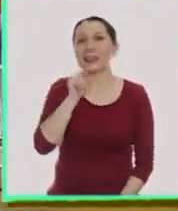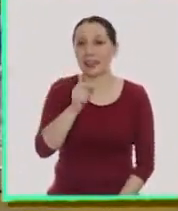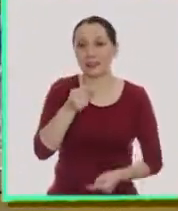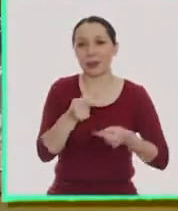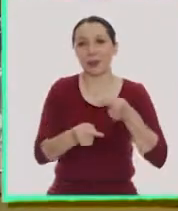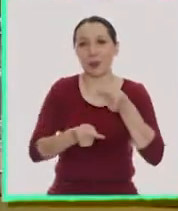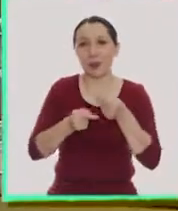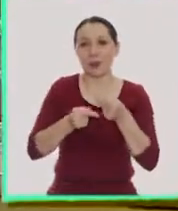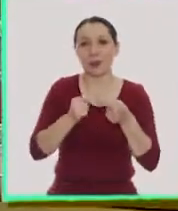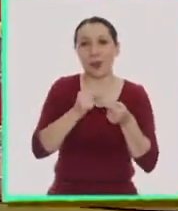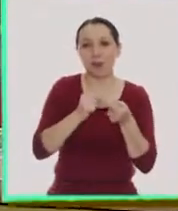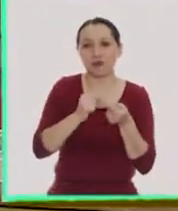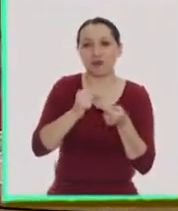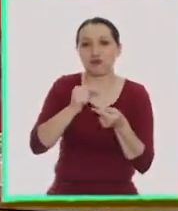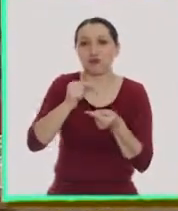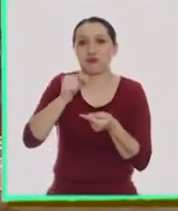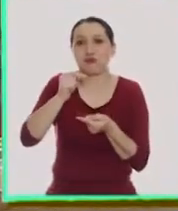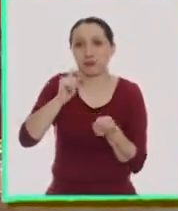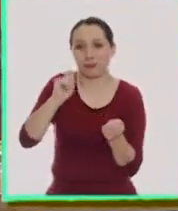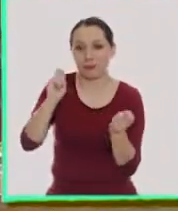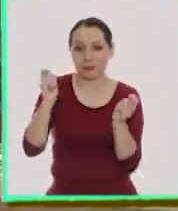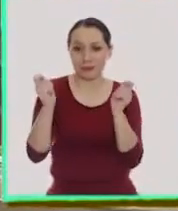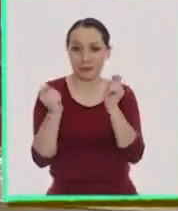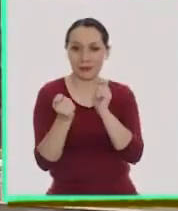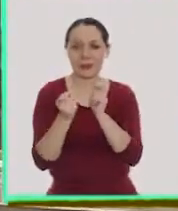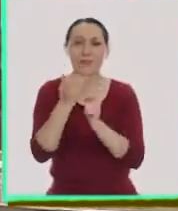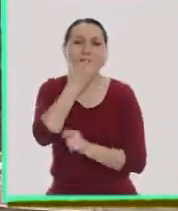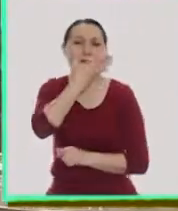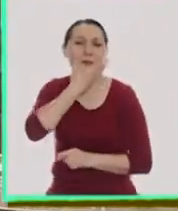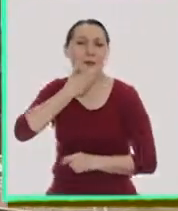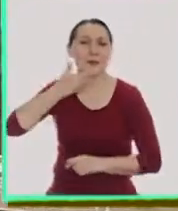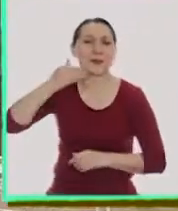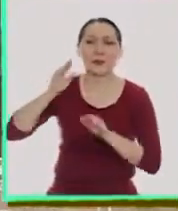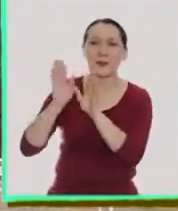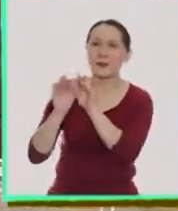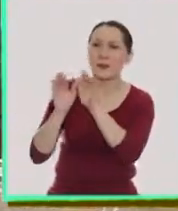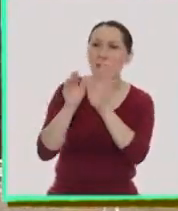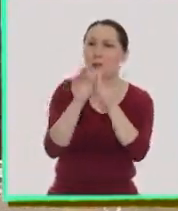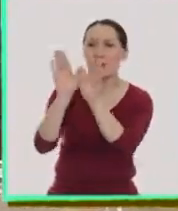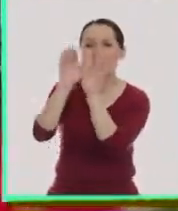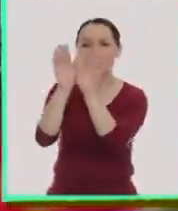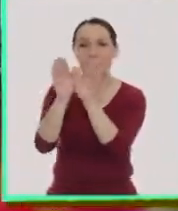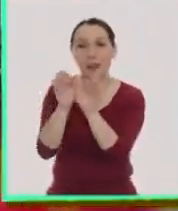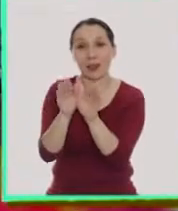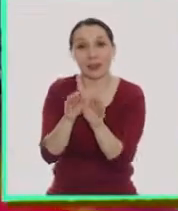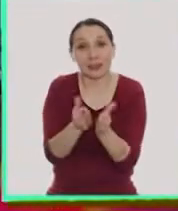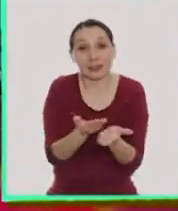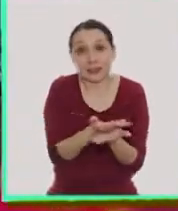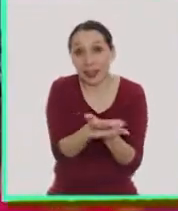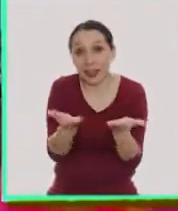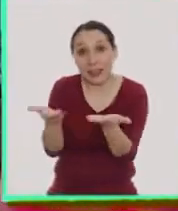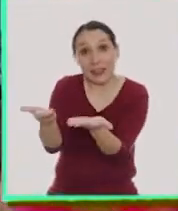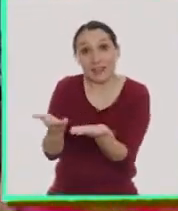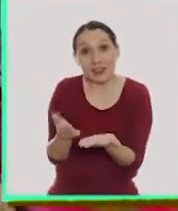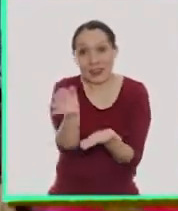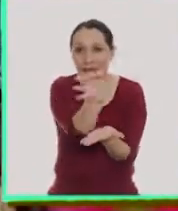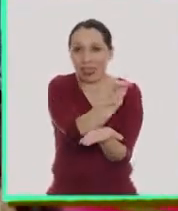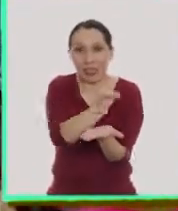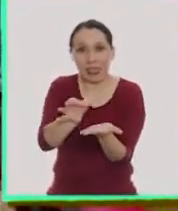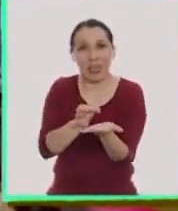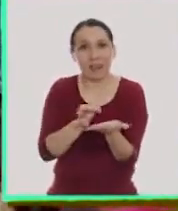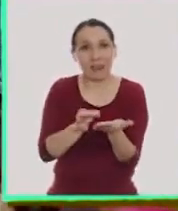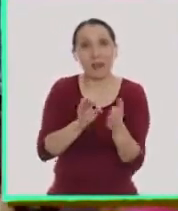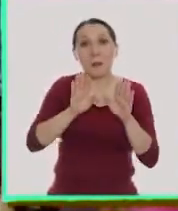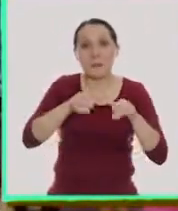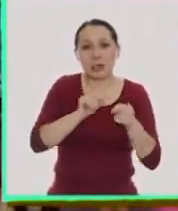estaba viviendo su proceso de crecimiento para transformarse en una linda mariposa. Lucy las invito a